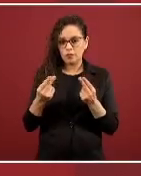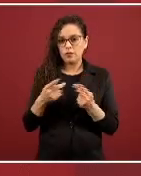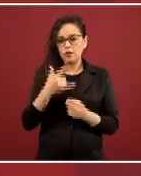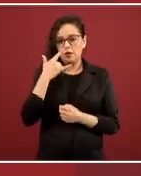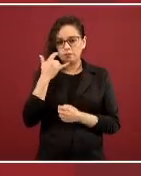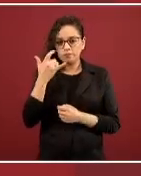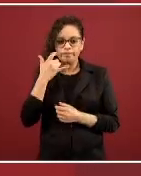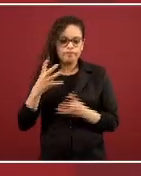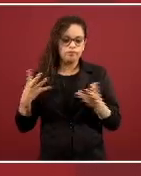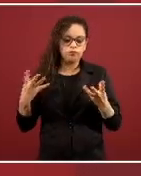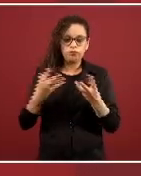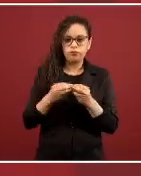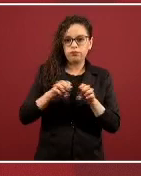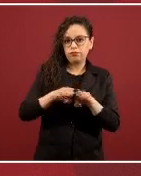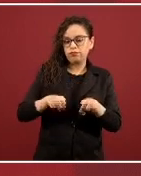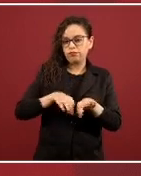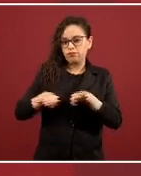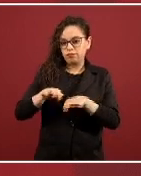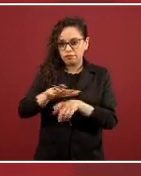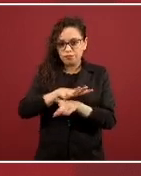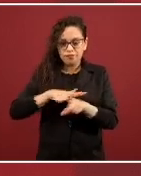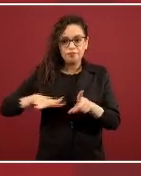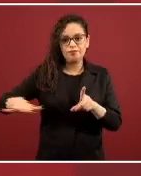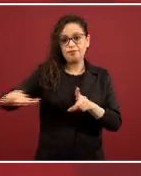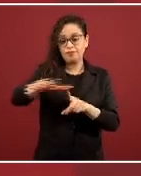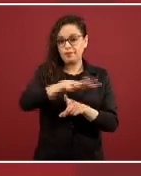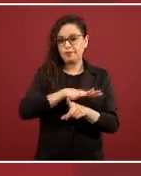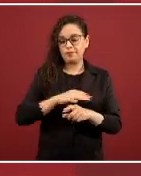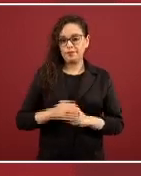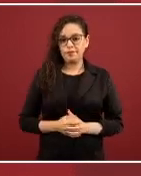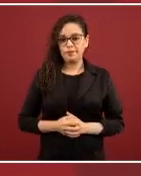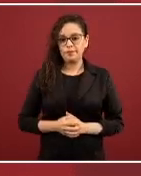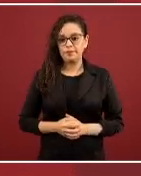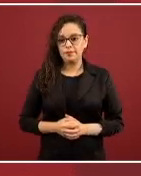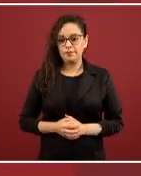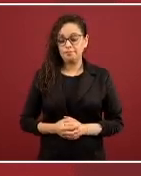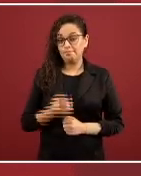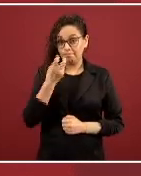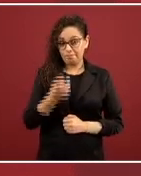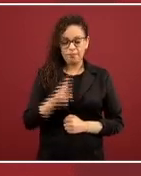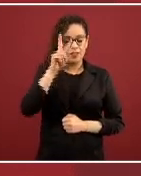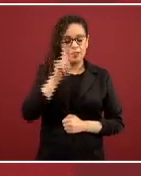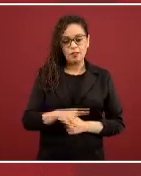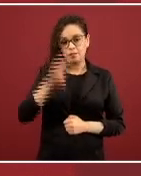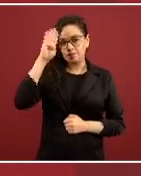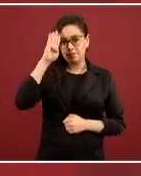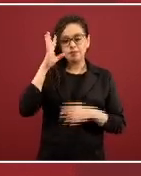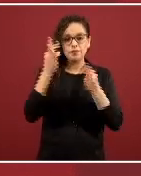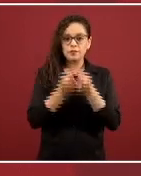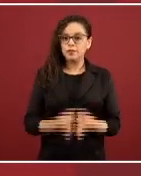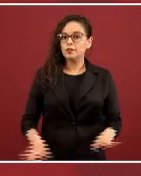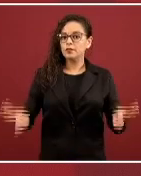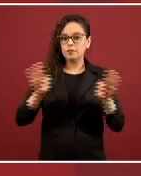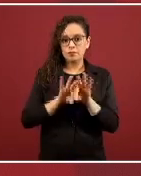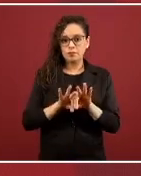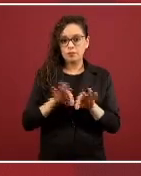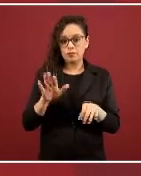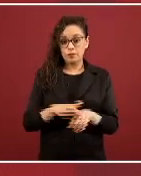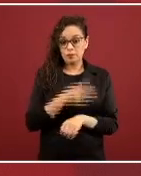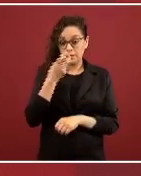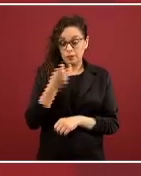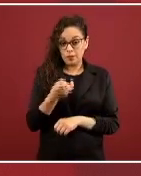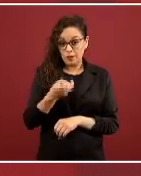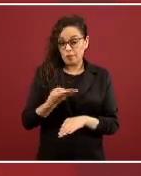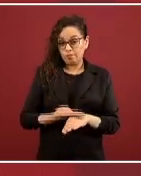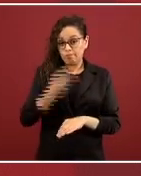siempre que es una respuesta de Estado. Esto es importantísimo porque ante un fenómeno tan complejo que